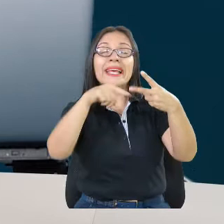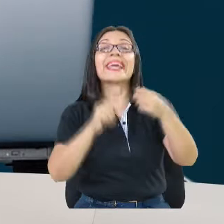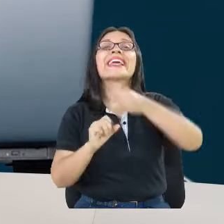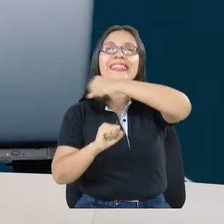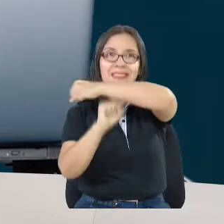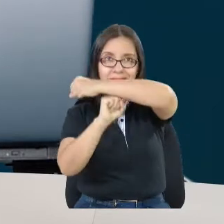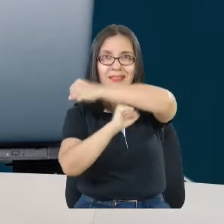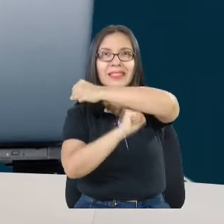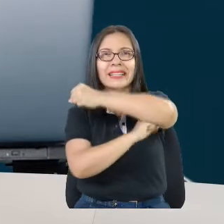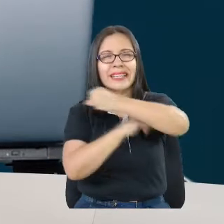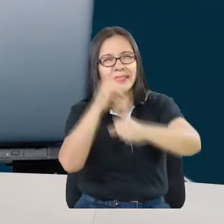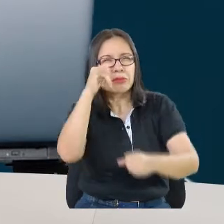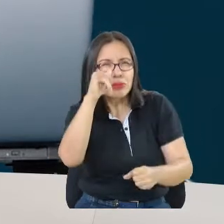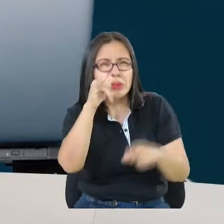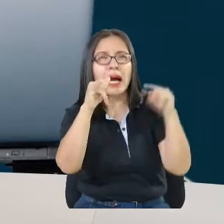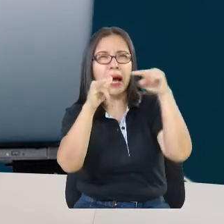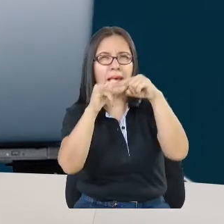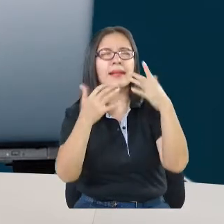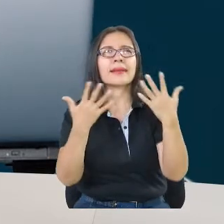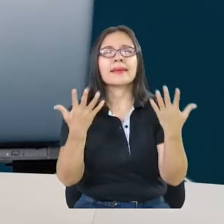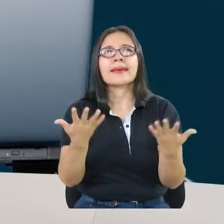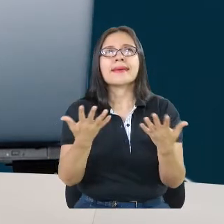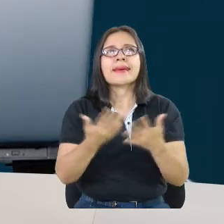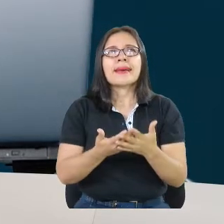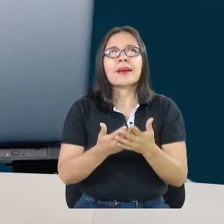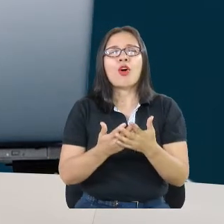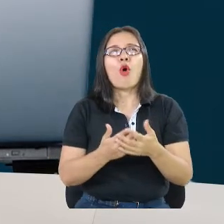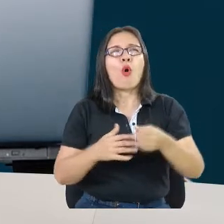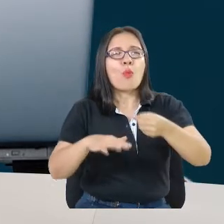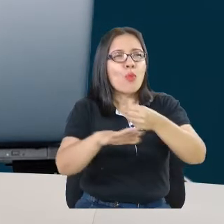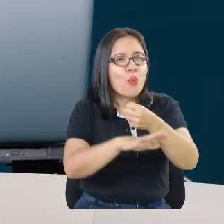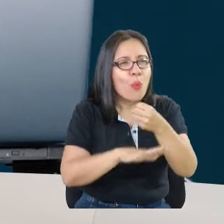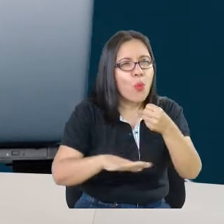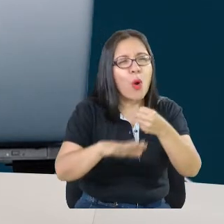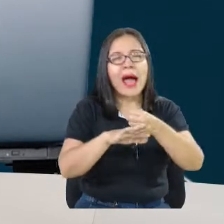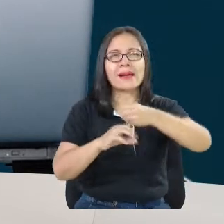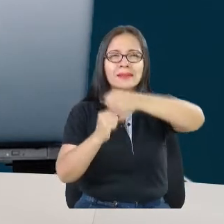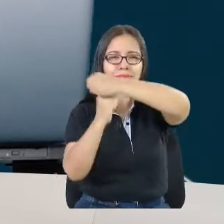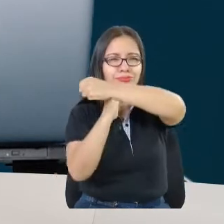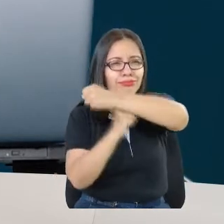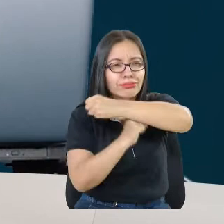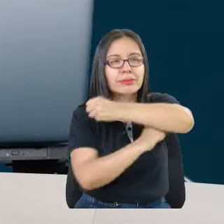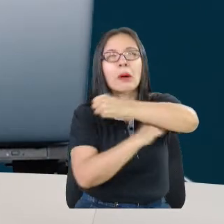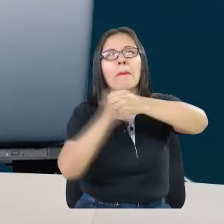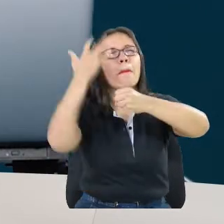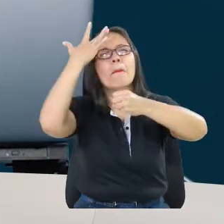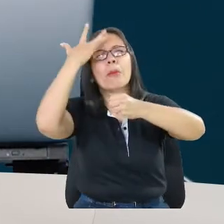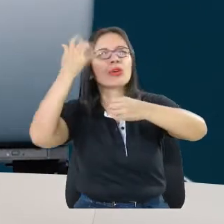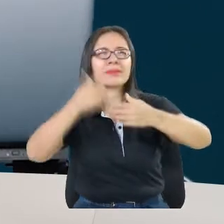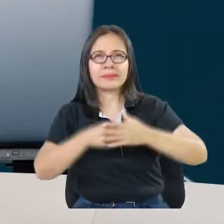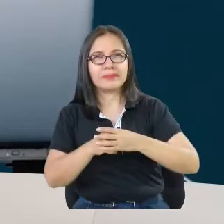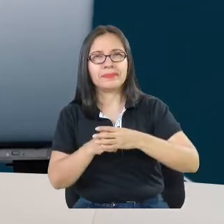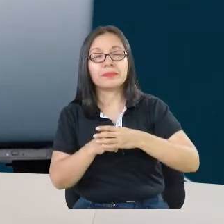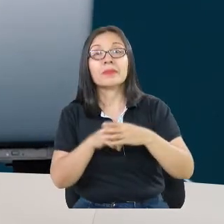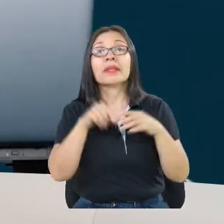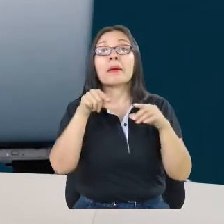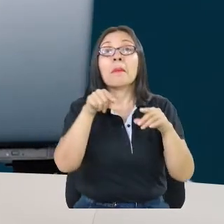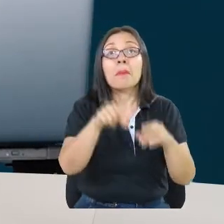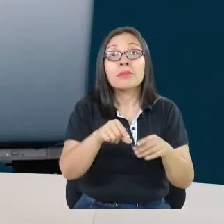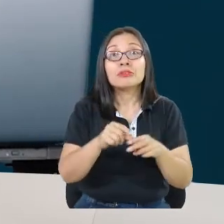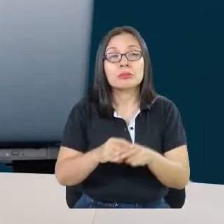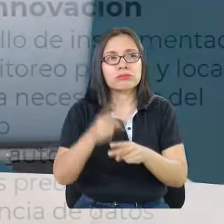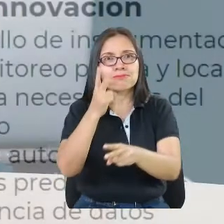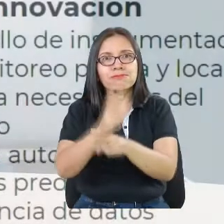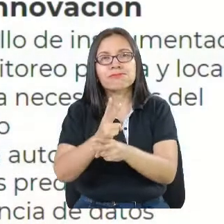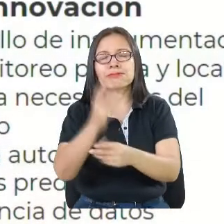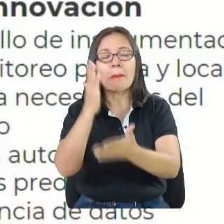es como la base y el cimiento del proyecto. ¿Por qué? Porque estamos hablando de riesgos de desastres